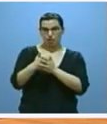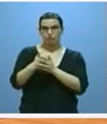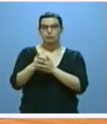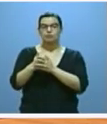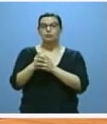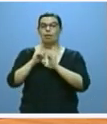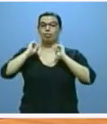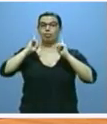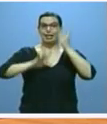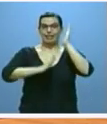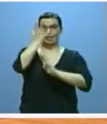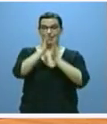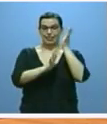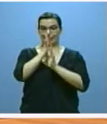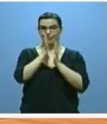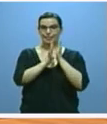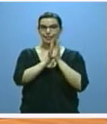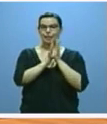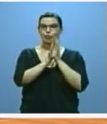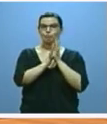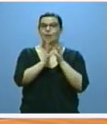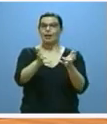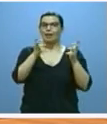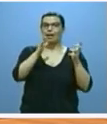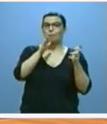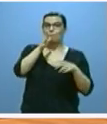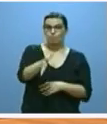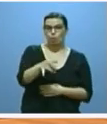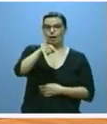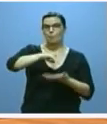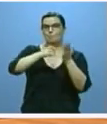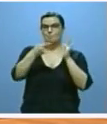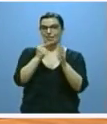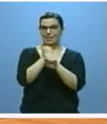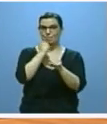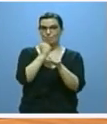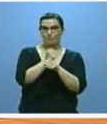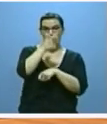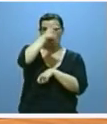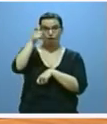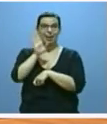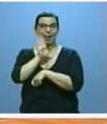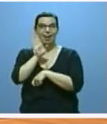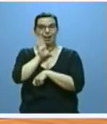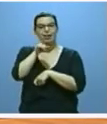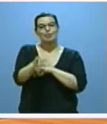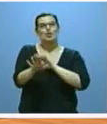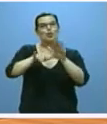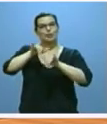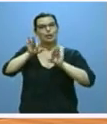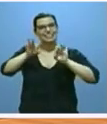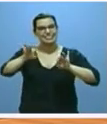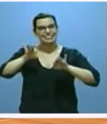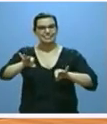incendios se está viendo favorecida por la inclusión en el plan de empleo local como antes señalé de una convocatoria